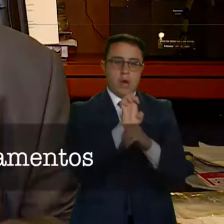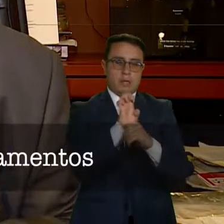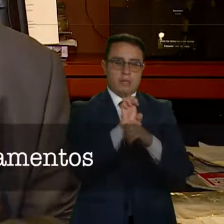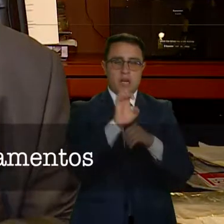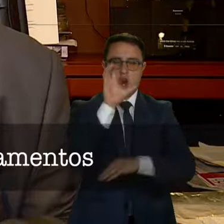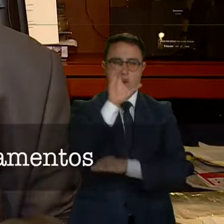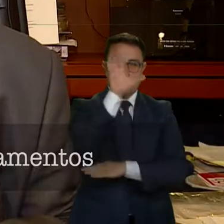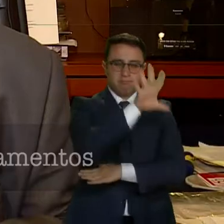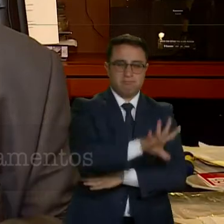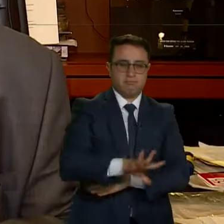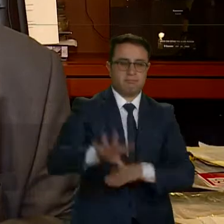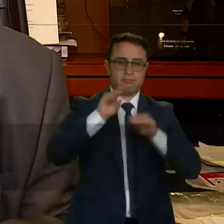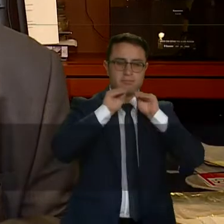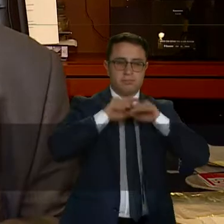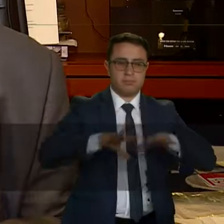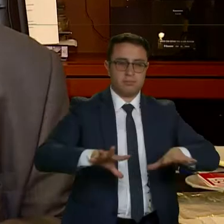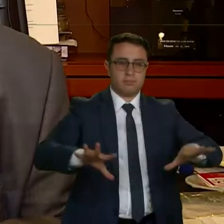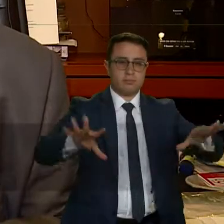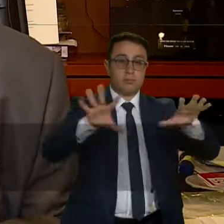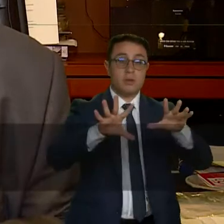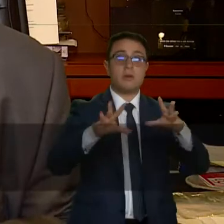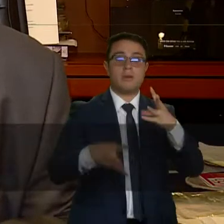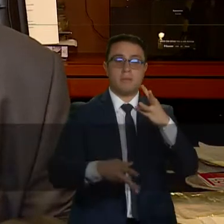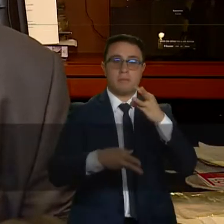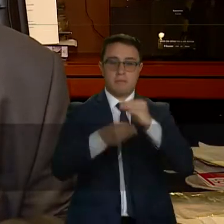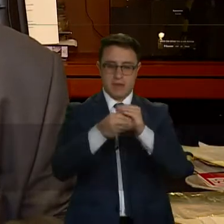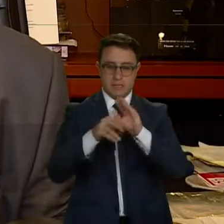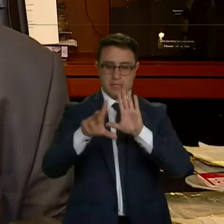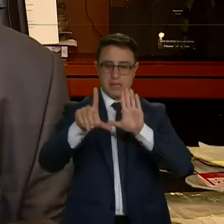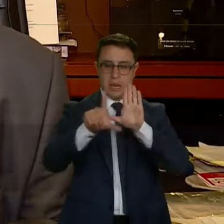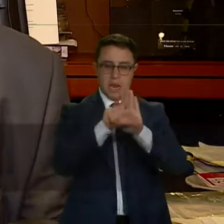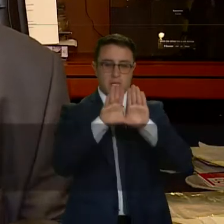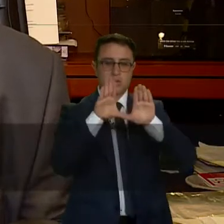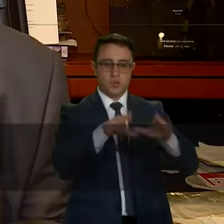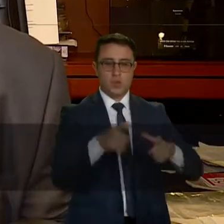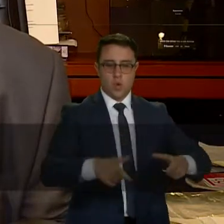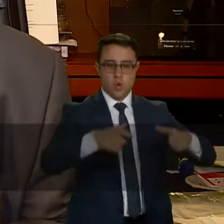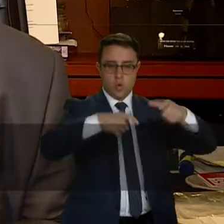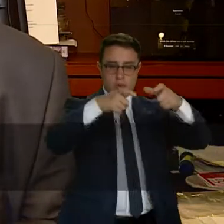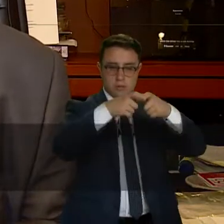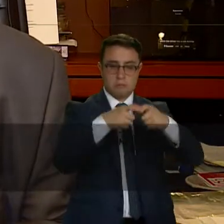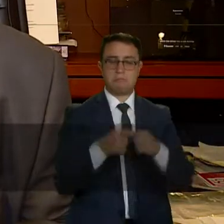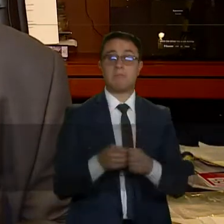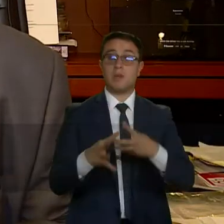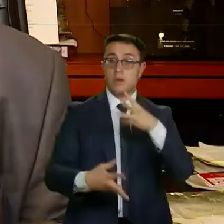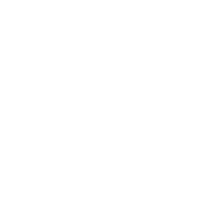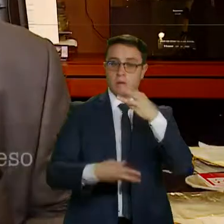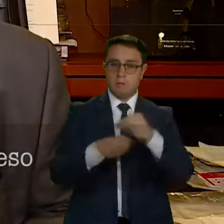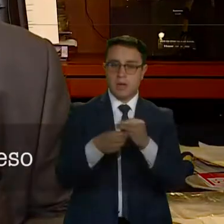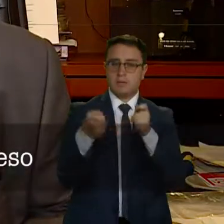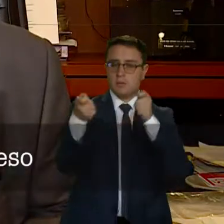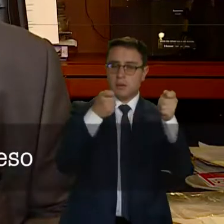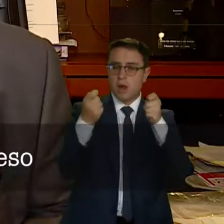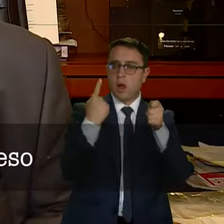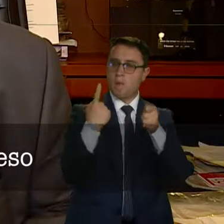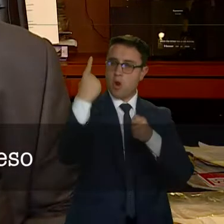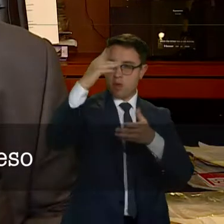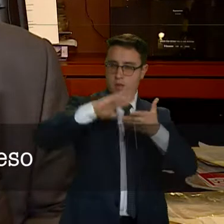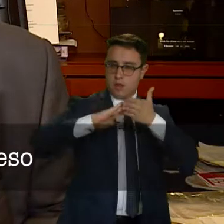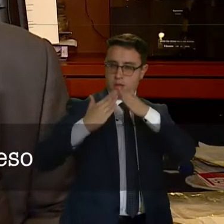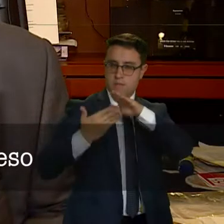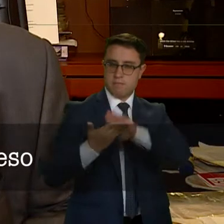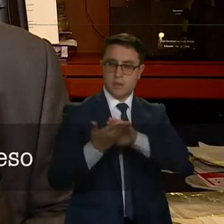Todo lo que tiene que ver con los reglamentos del Congreso se tramitan por la Comisión Primera. Estrategia y Políticas de Paz es la comisión